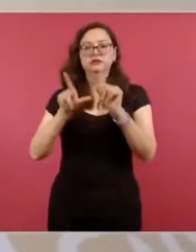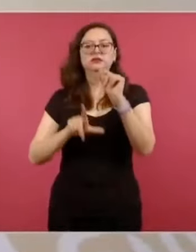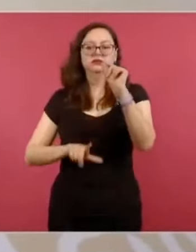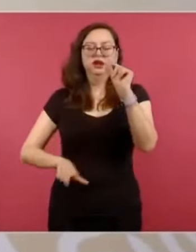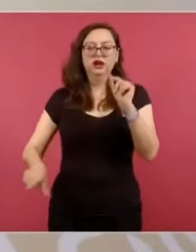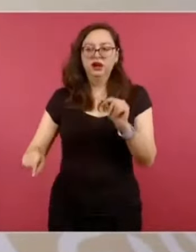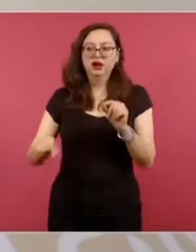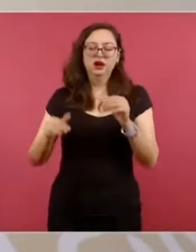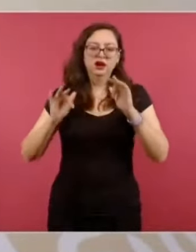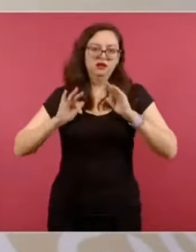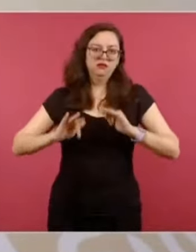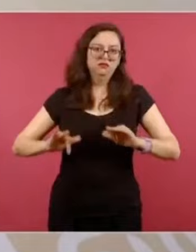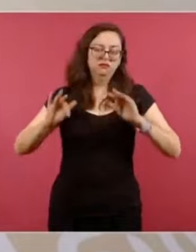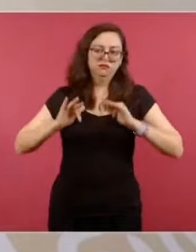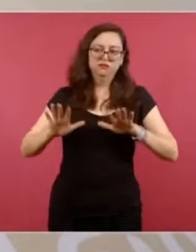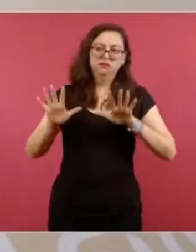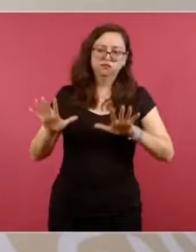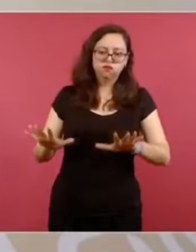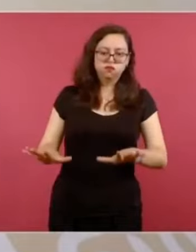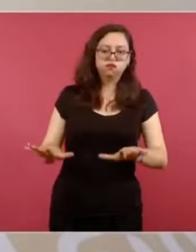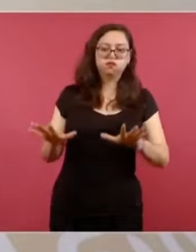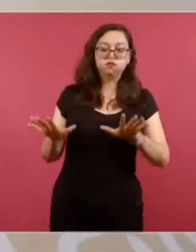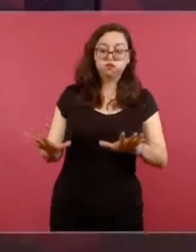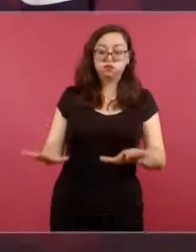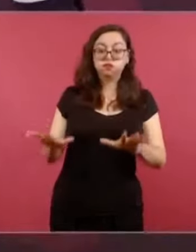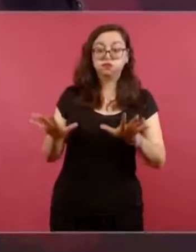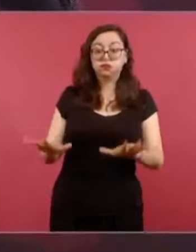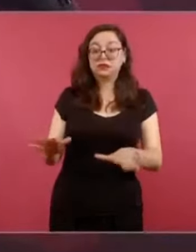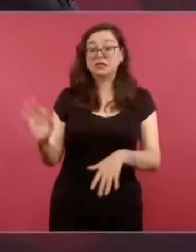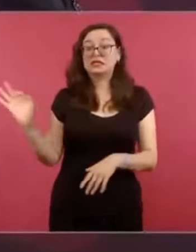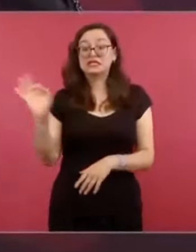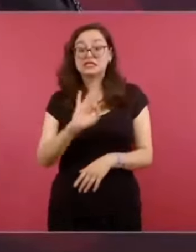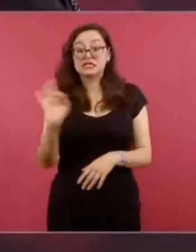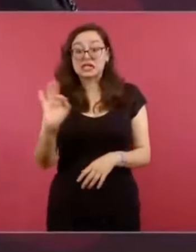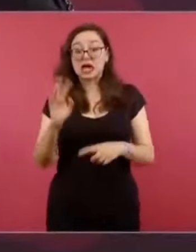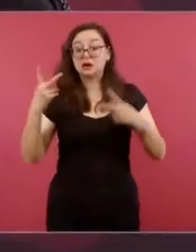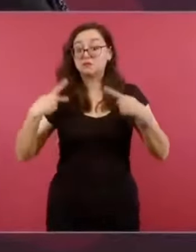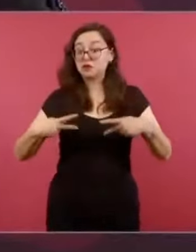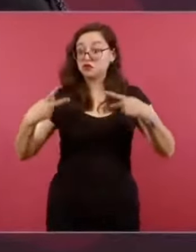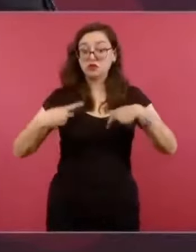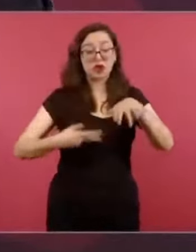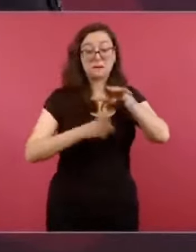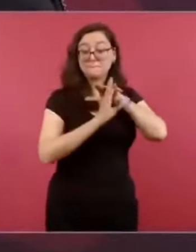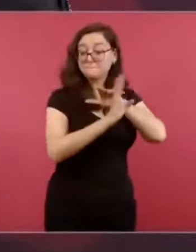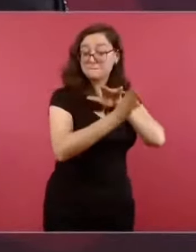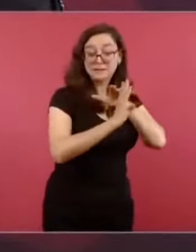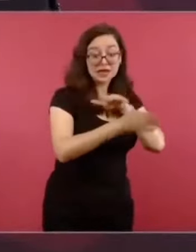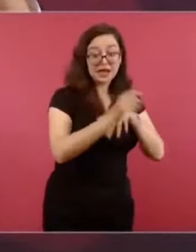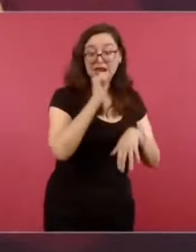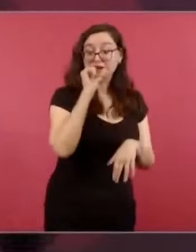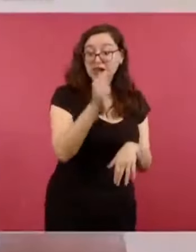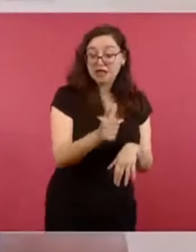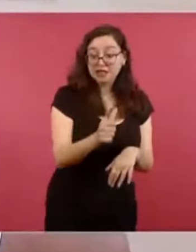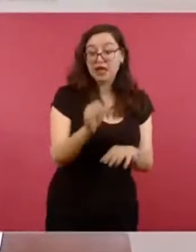o hubiese estado aún peor.